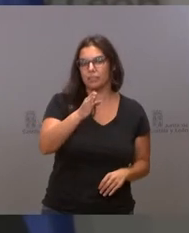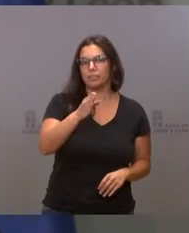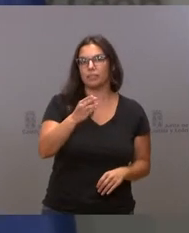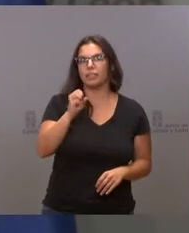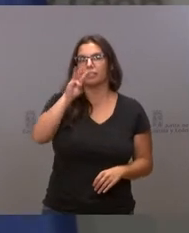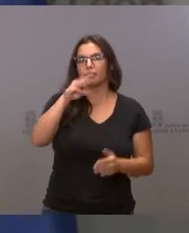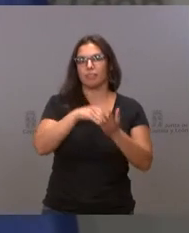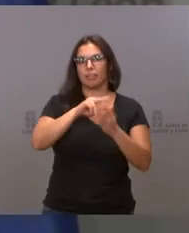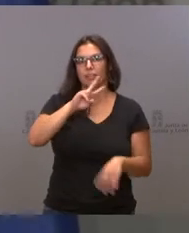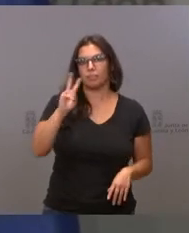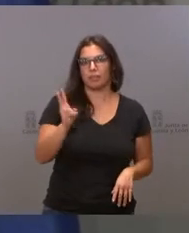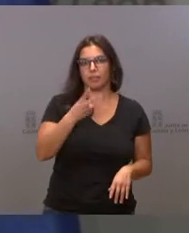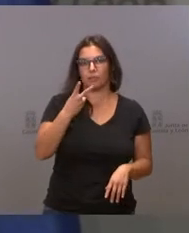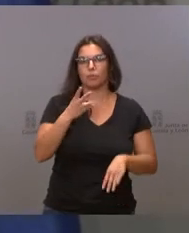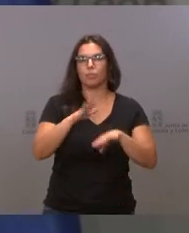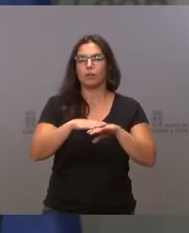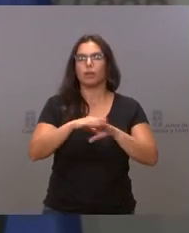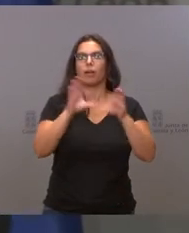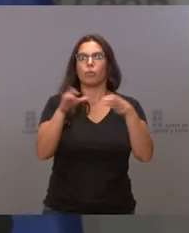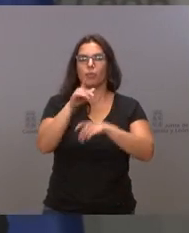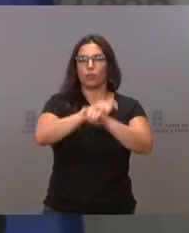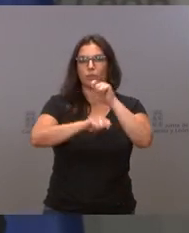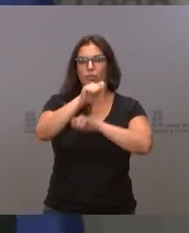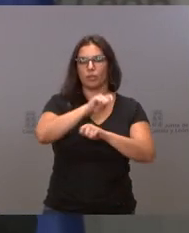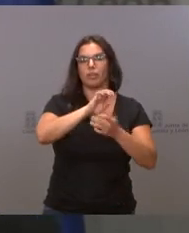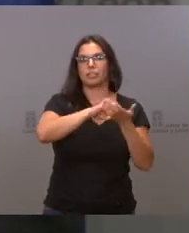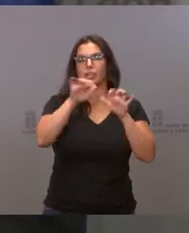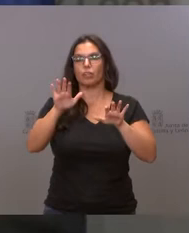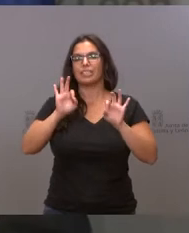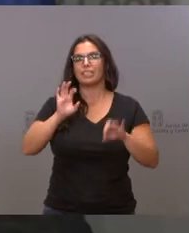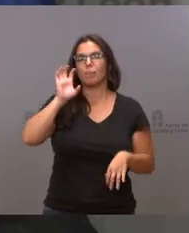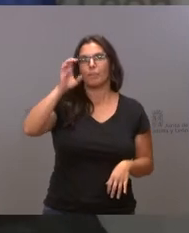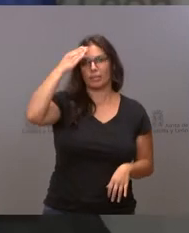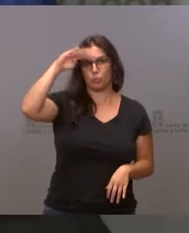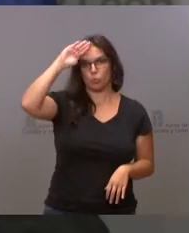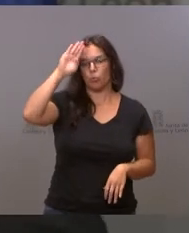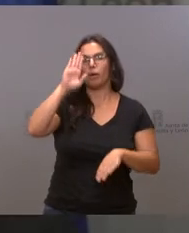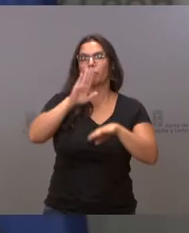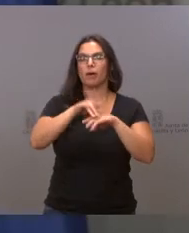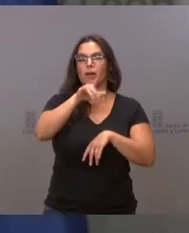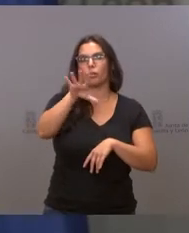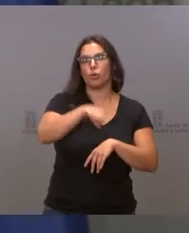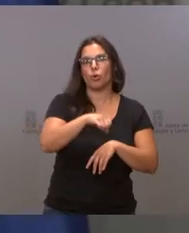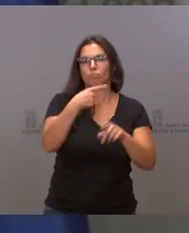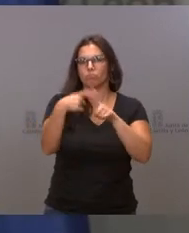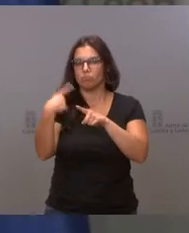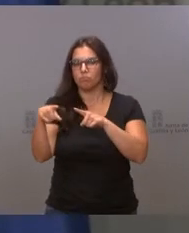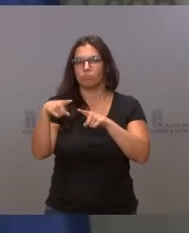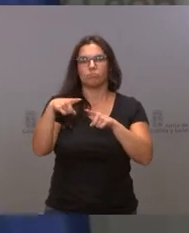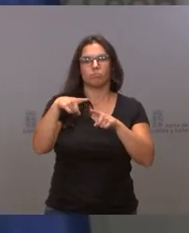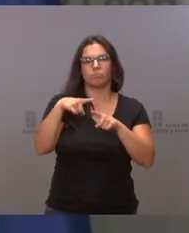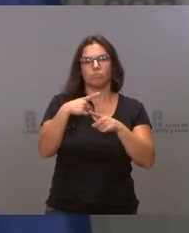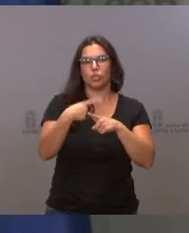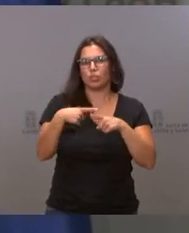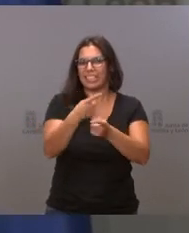13.000 euros a la agrupación de sociedades castellanas y leonesas en Cuba para la adquisición de alimentos y otros productos de primera